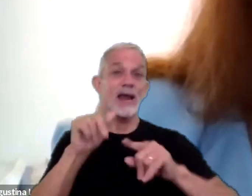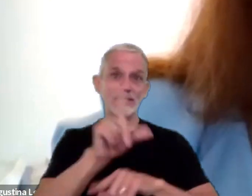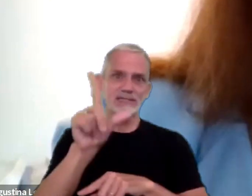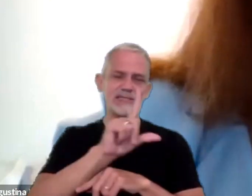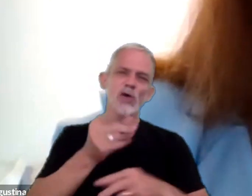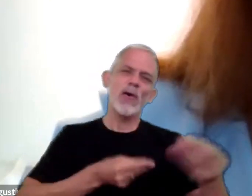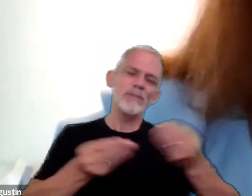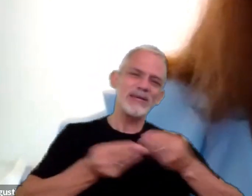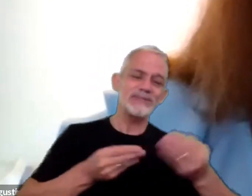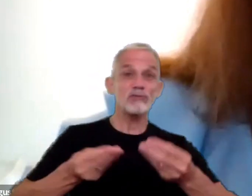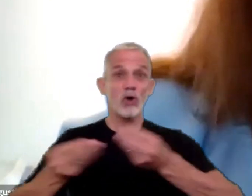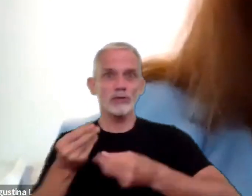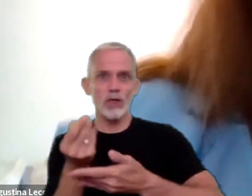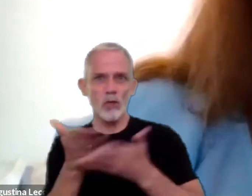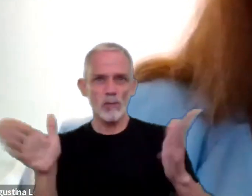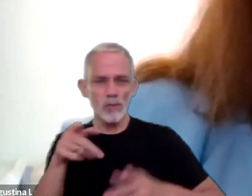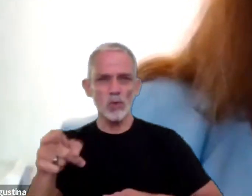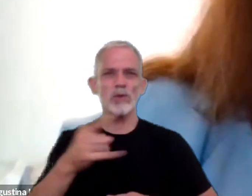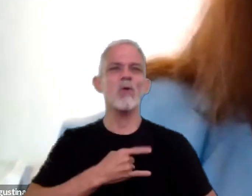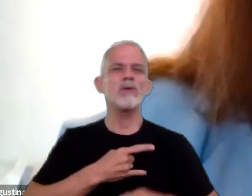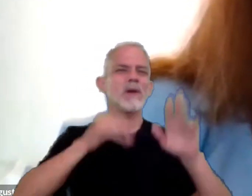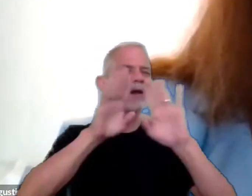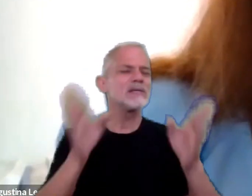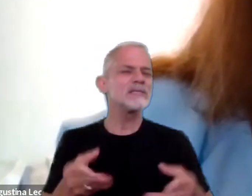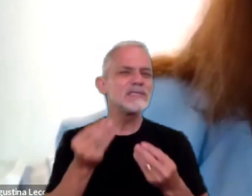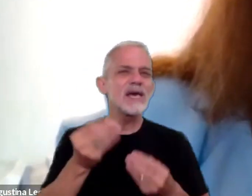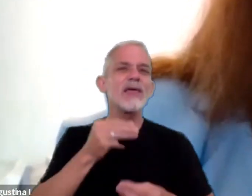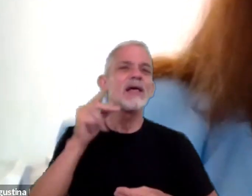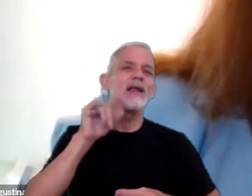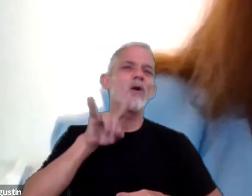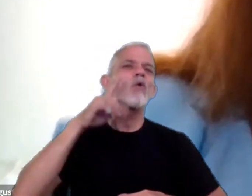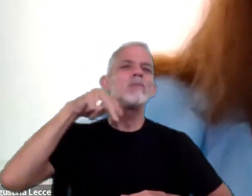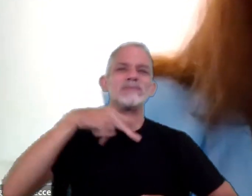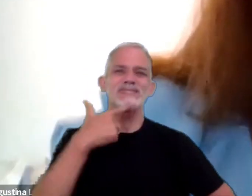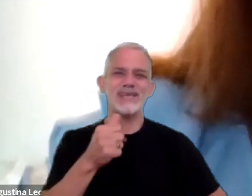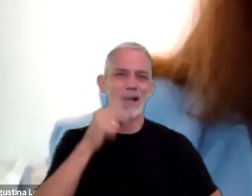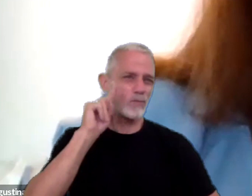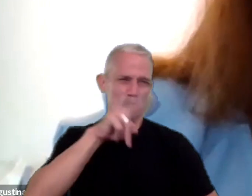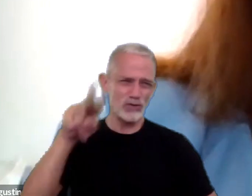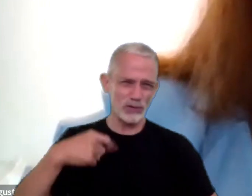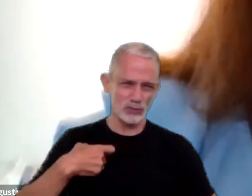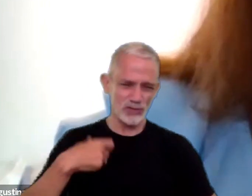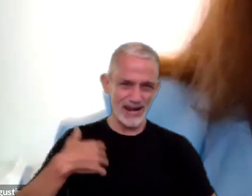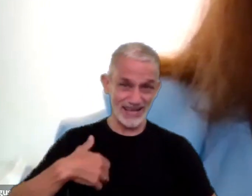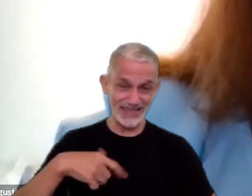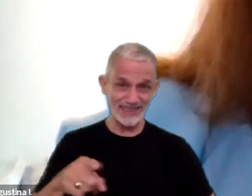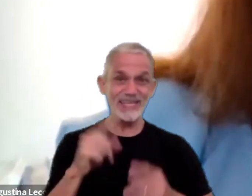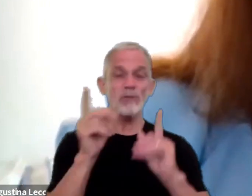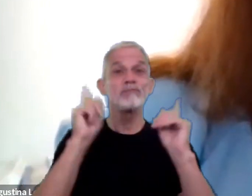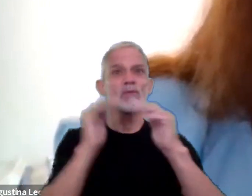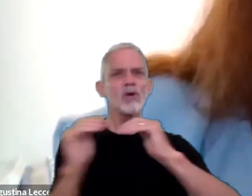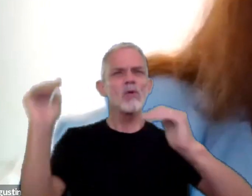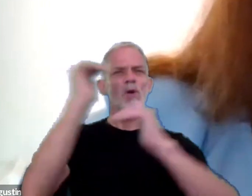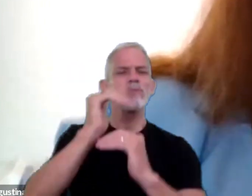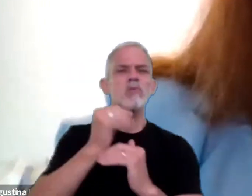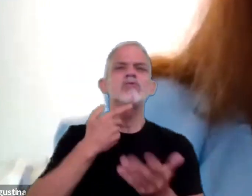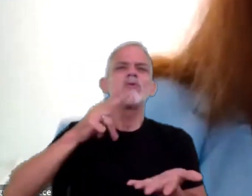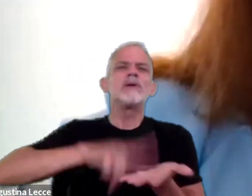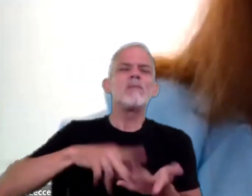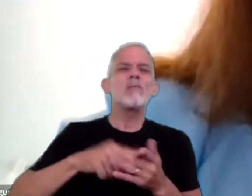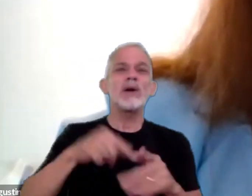administración y contador público de la Universidad de Museo Social Argentino, profesora de posgrado en imposición a la renta,